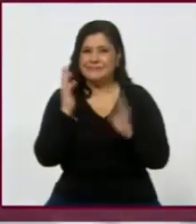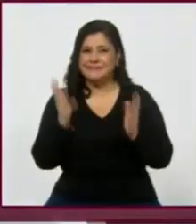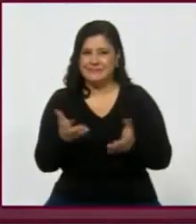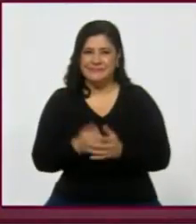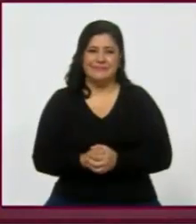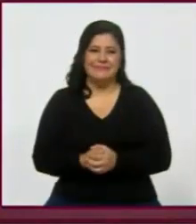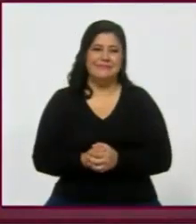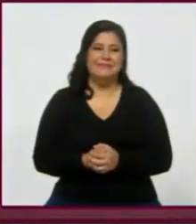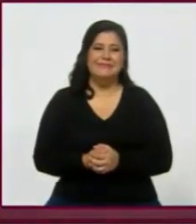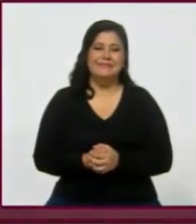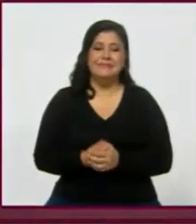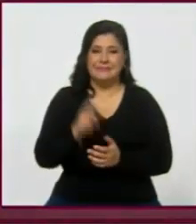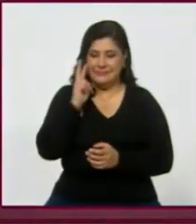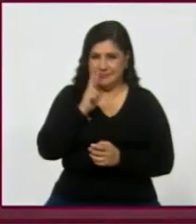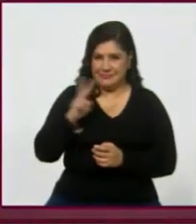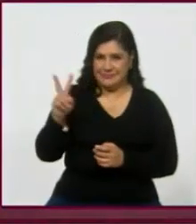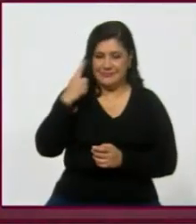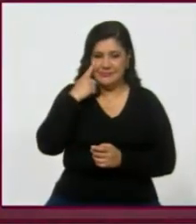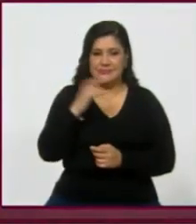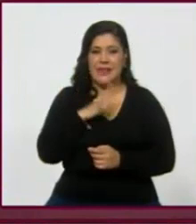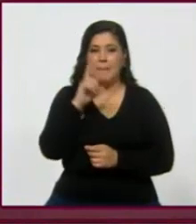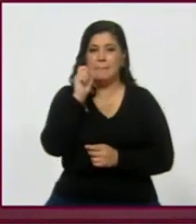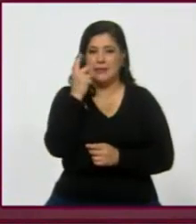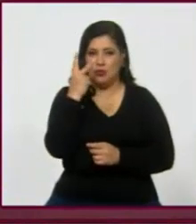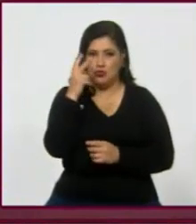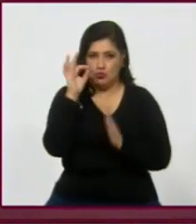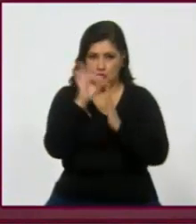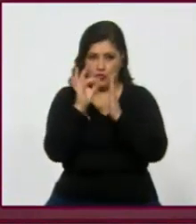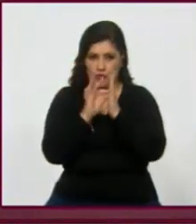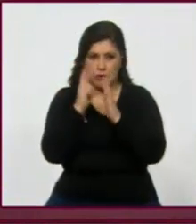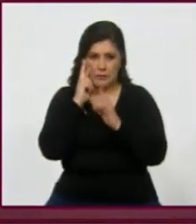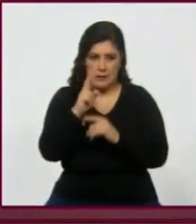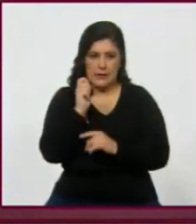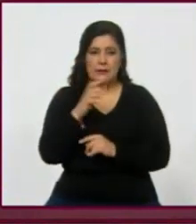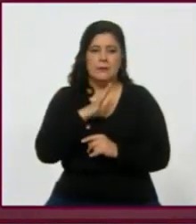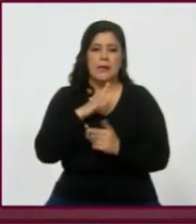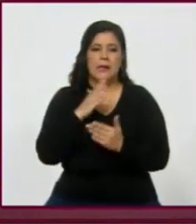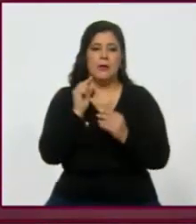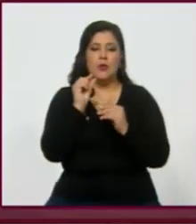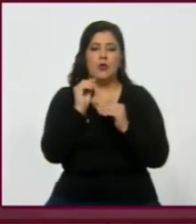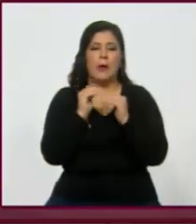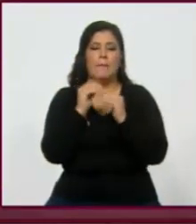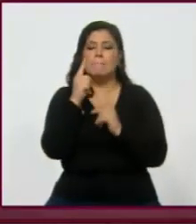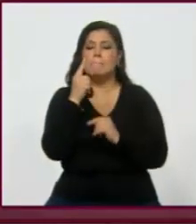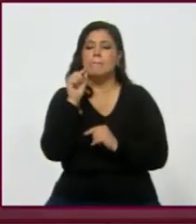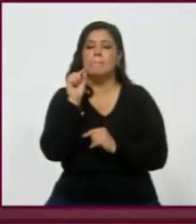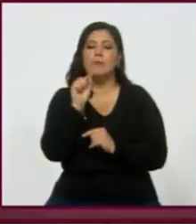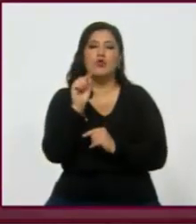Mira, aquí reportamos 22 puntos. Entonces, sobreestimamos en .49.